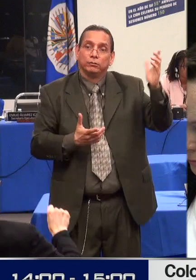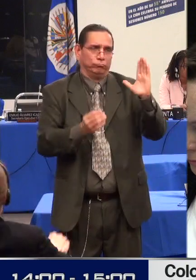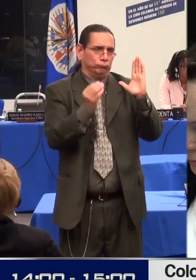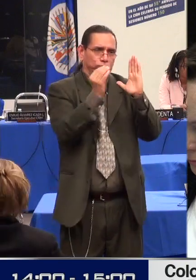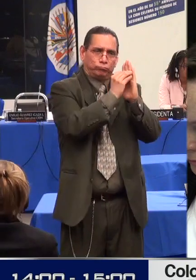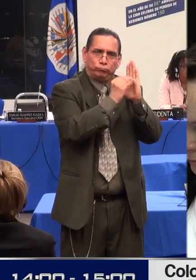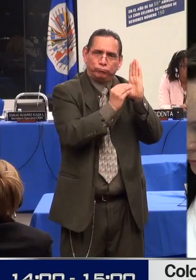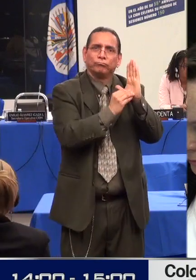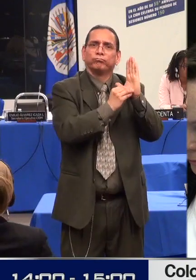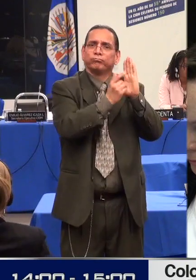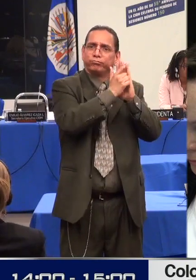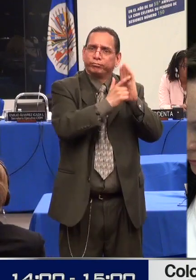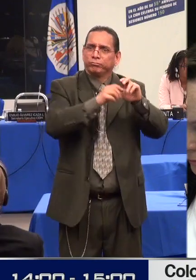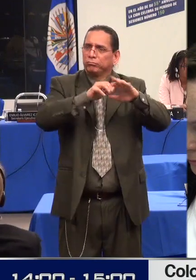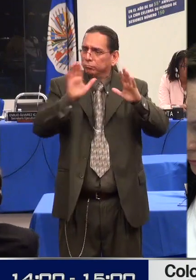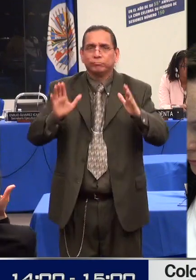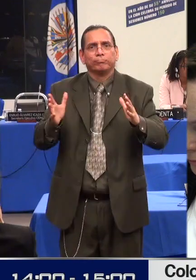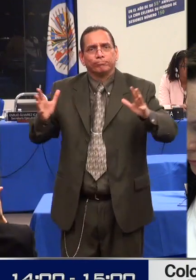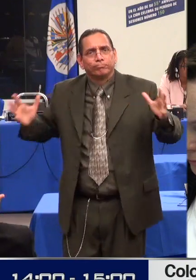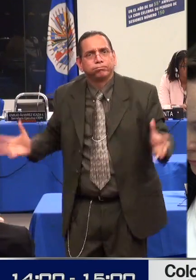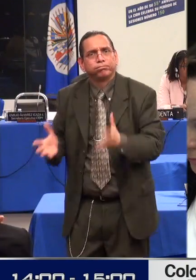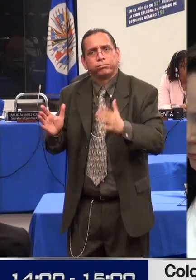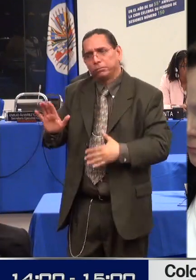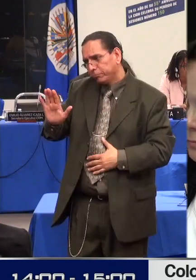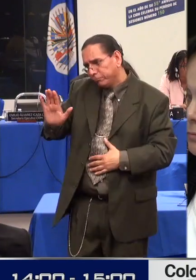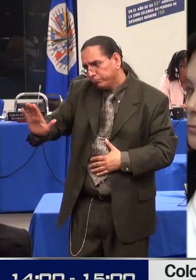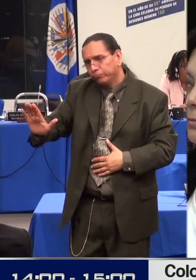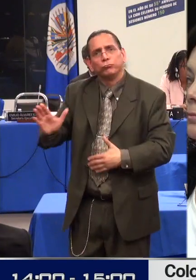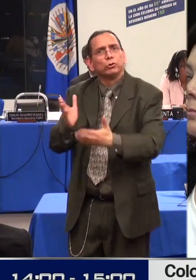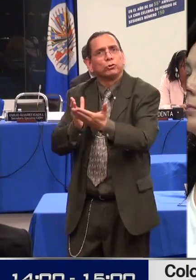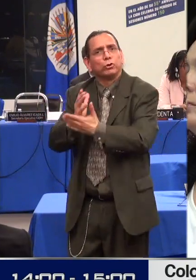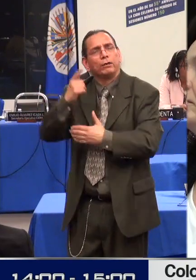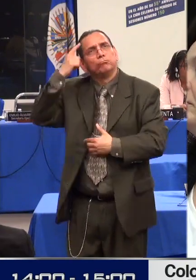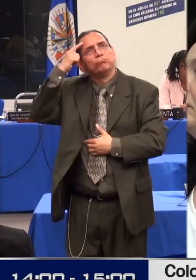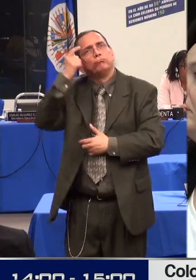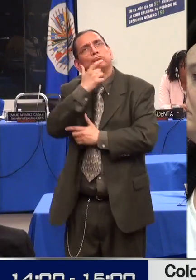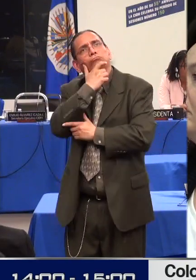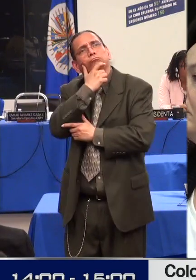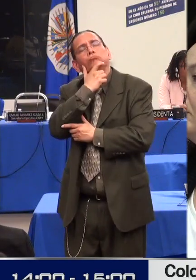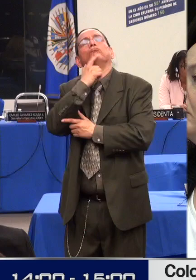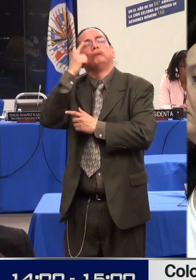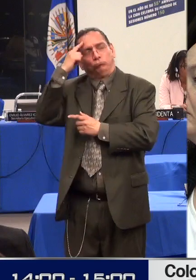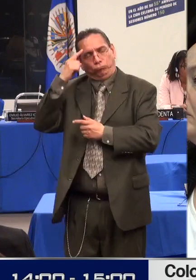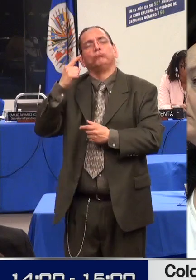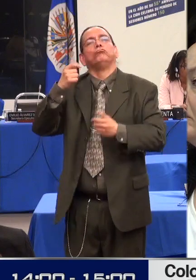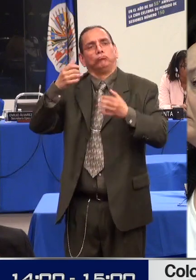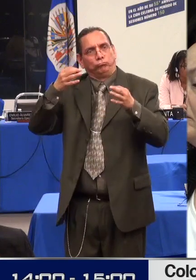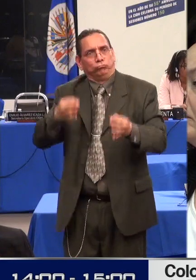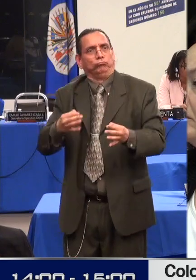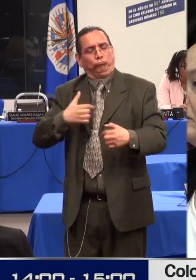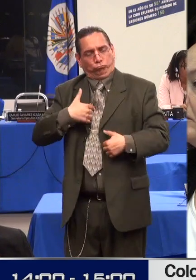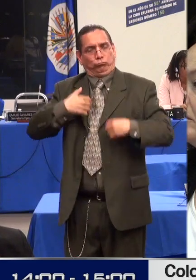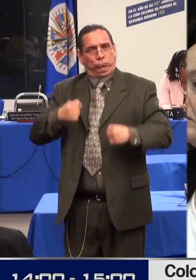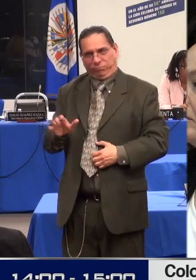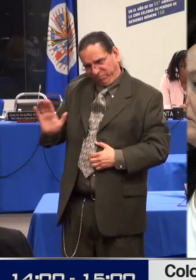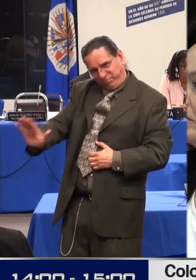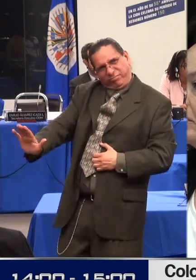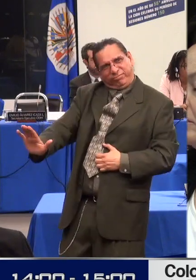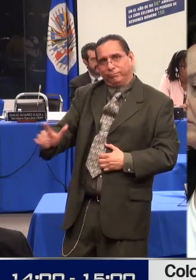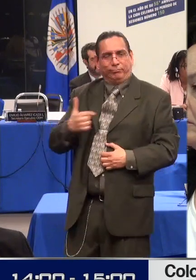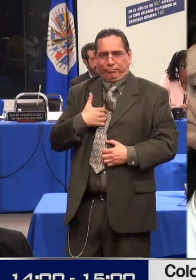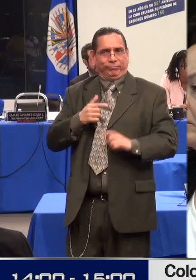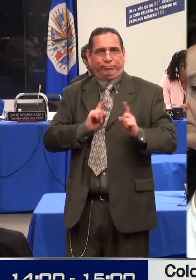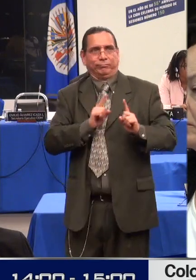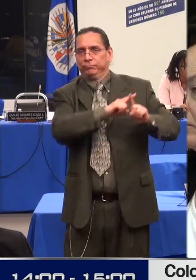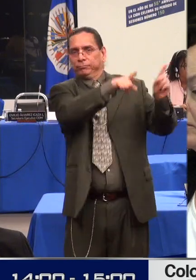actualmente, cuyos avances se encuentran enmarcados en el Sistema Nacional de Discapacidad, como se expondrá más adelante. En